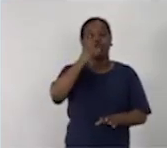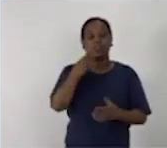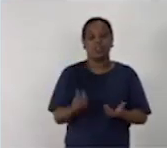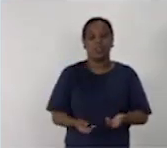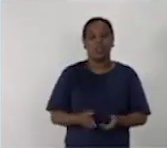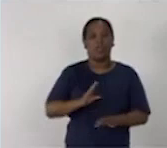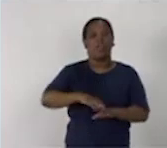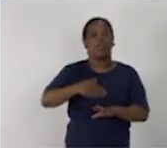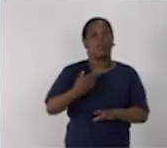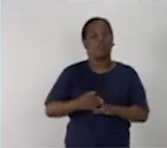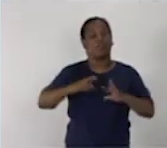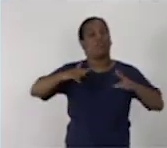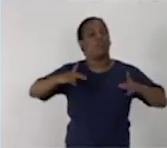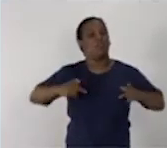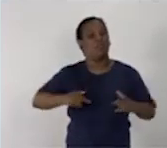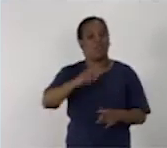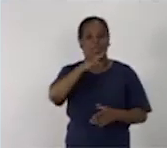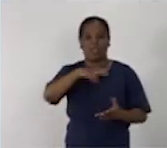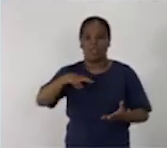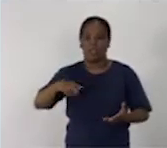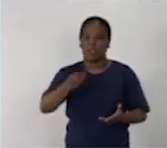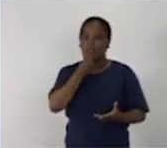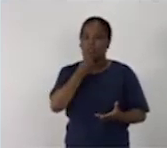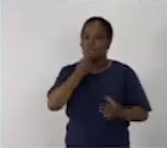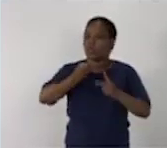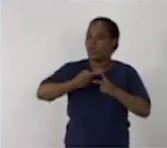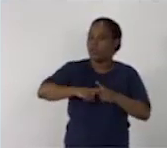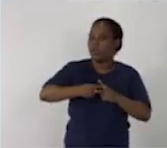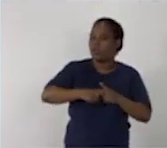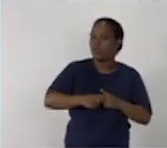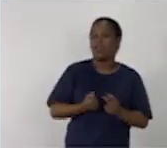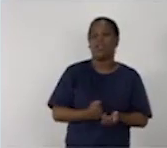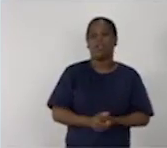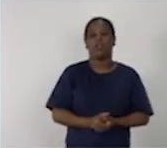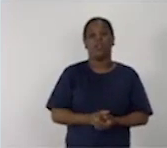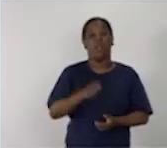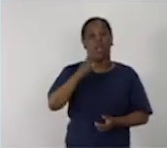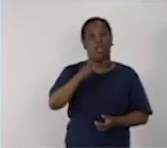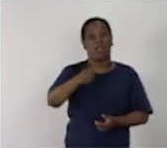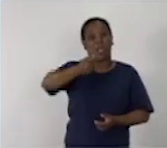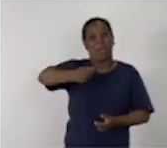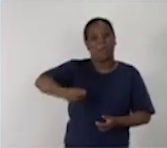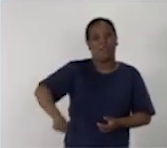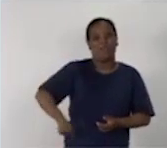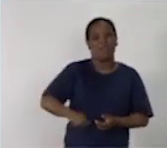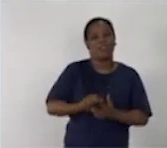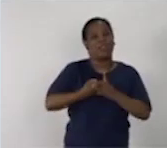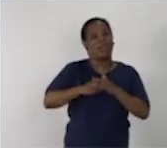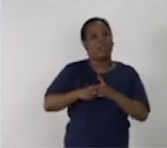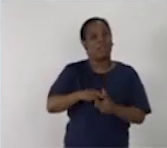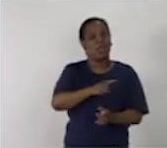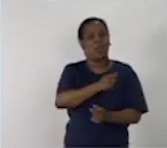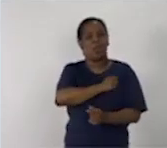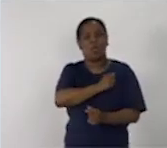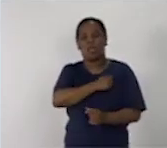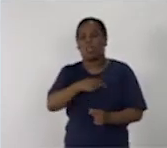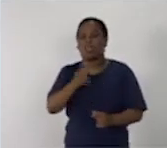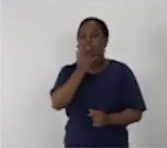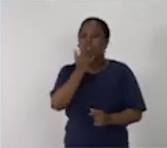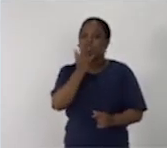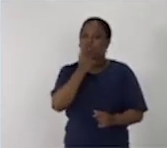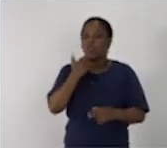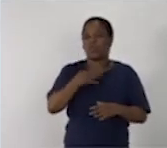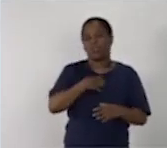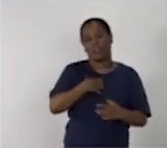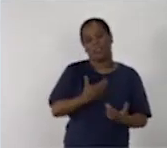se lo dictarán. Después, se lo volverán a leer para que puedan rectificar. Ahí aprovechen